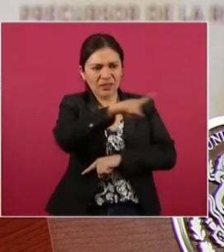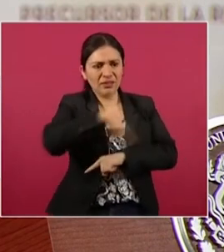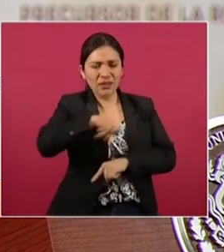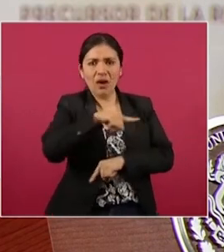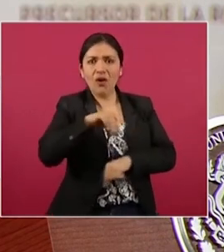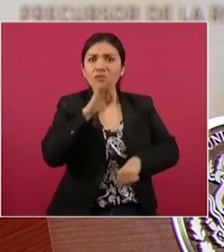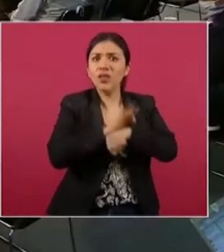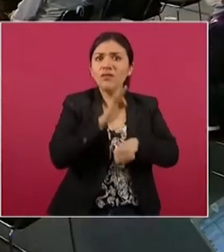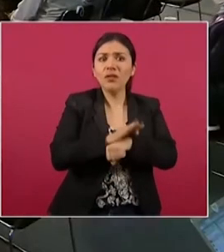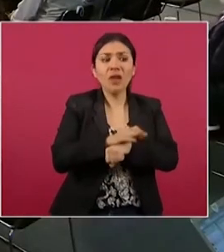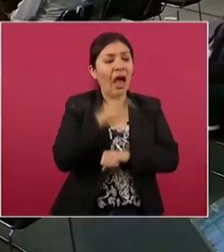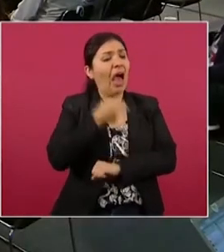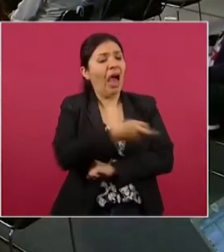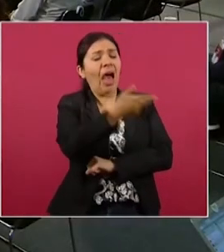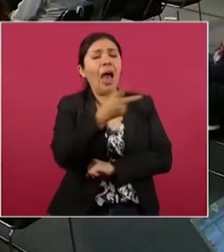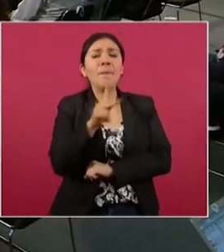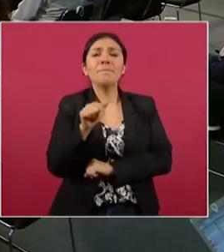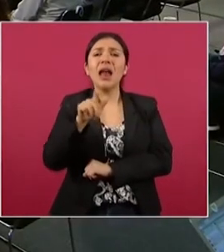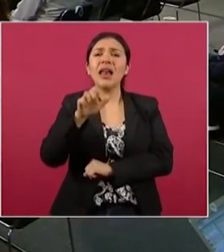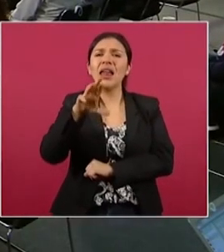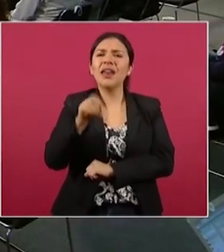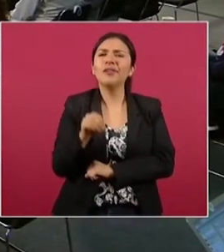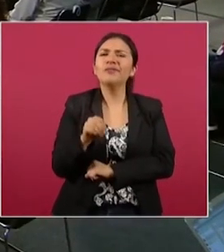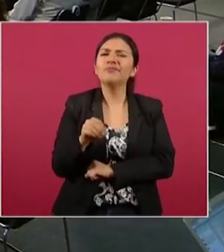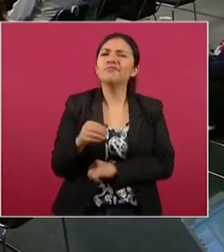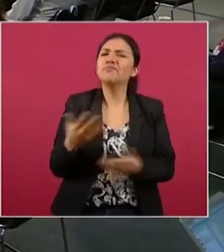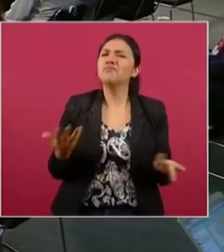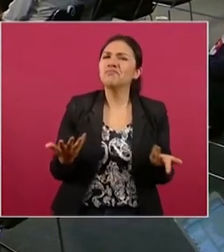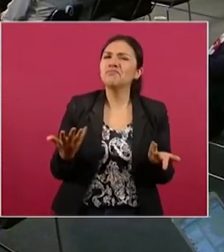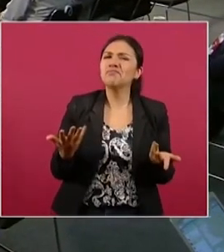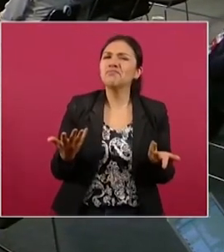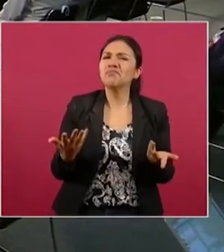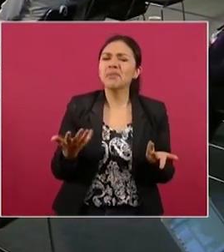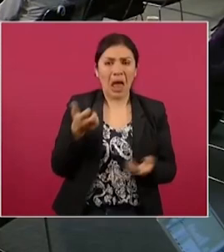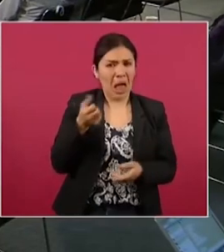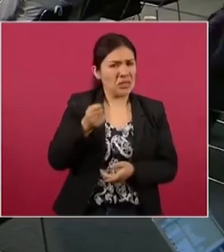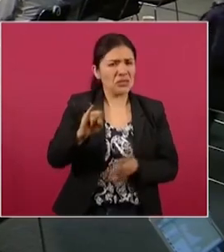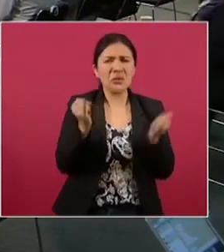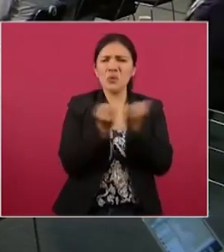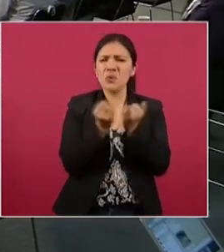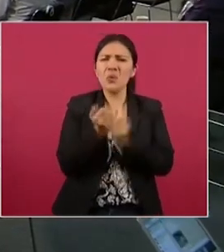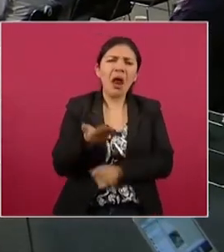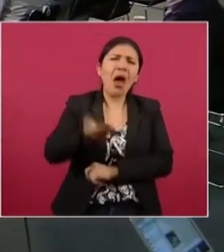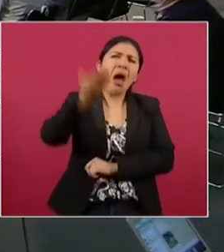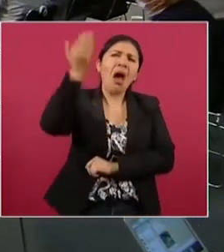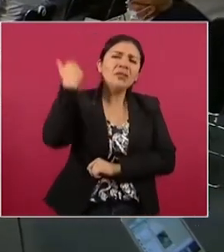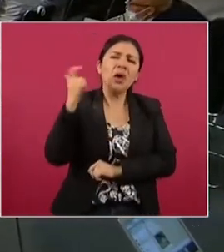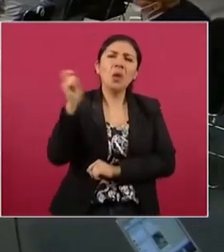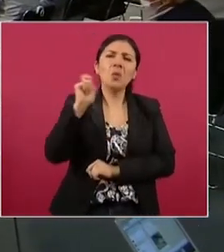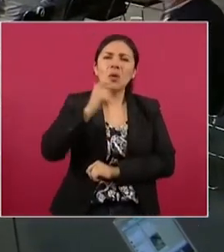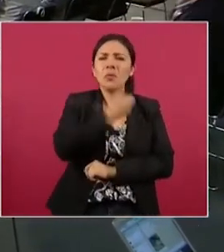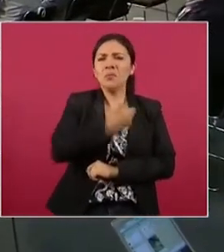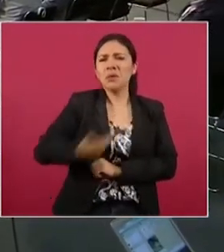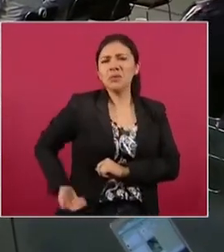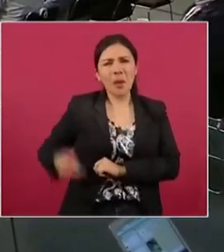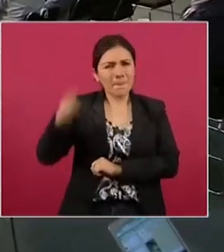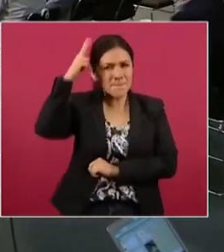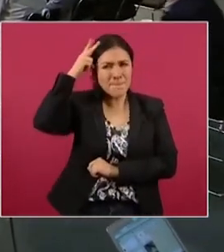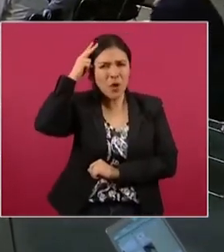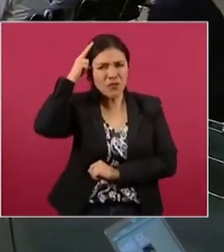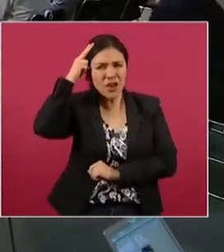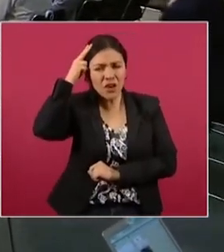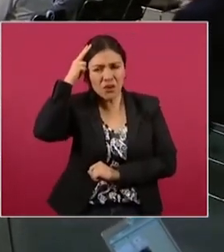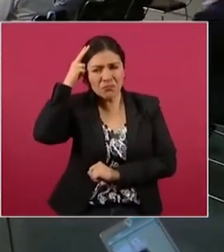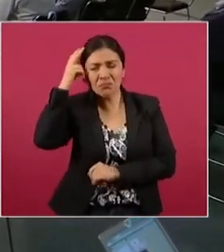Tampoco es extraño, en el porfiriato, la mayoría